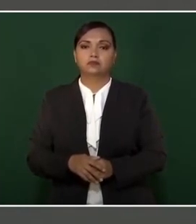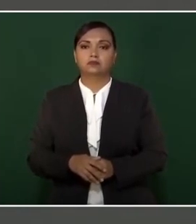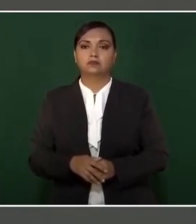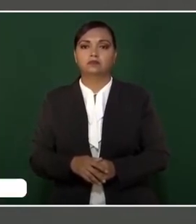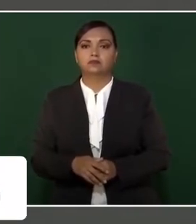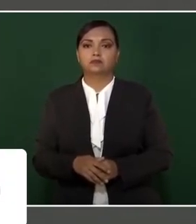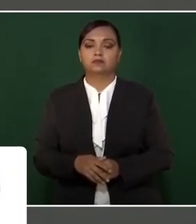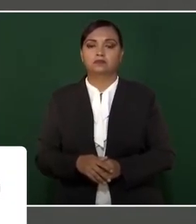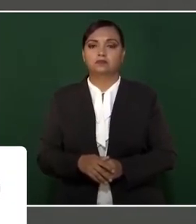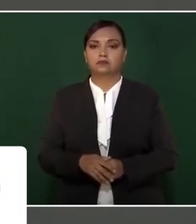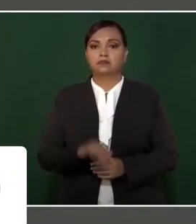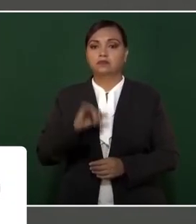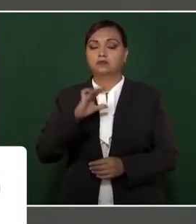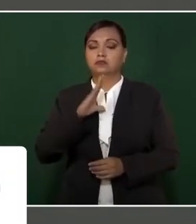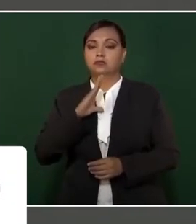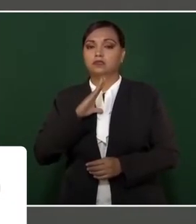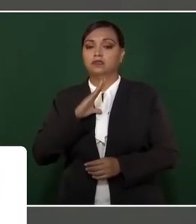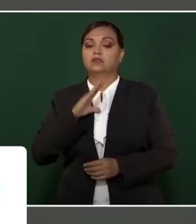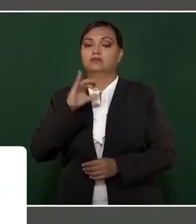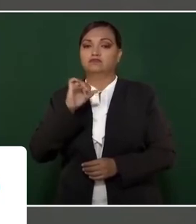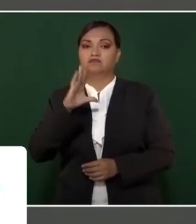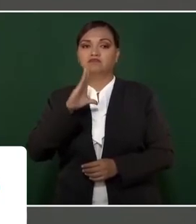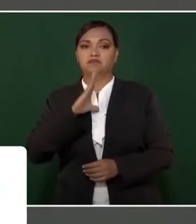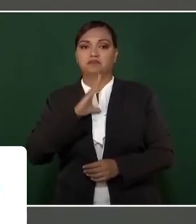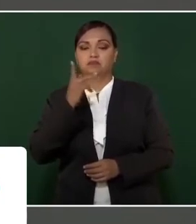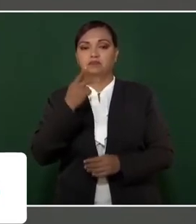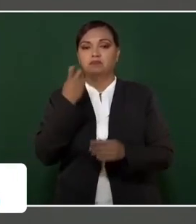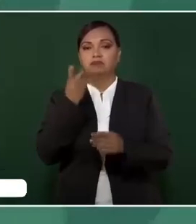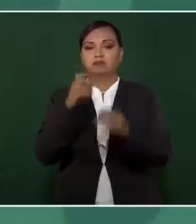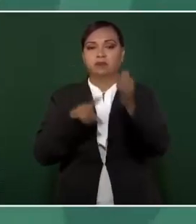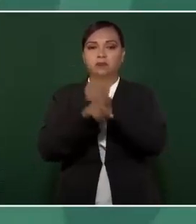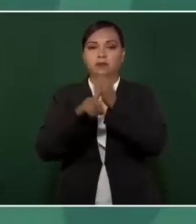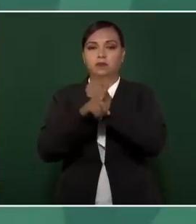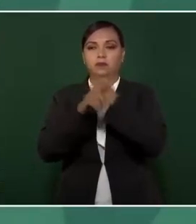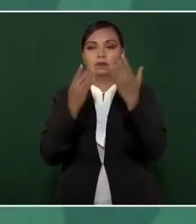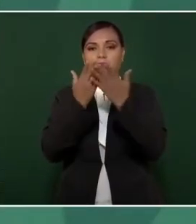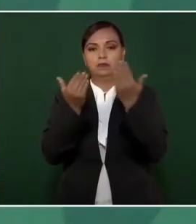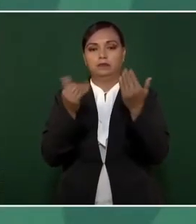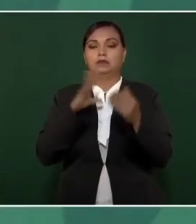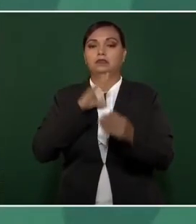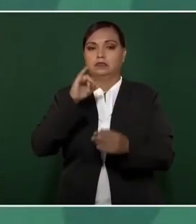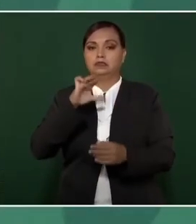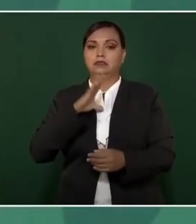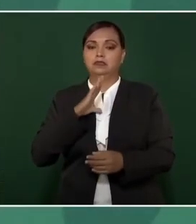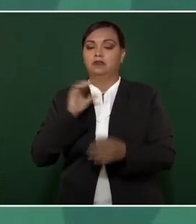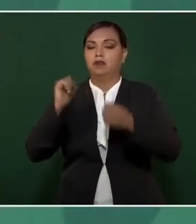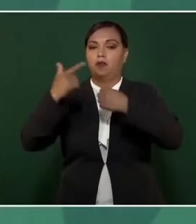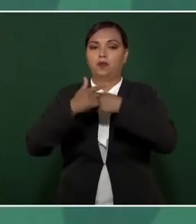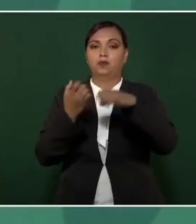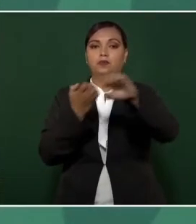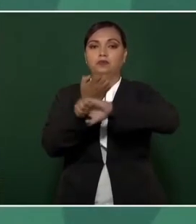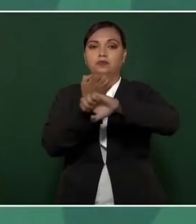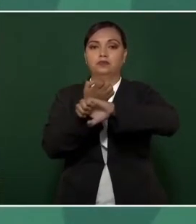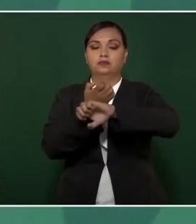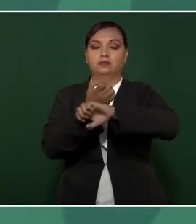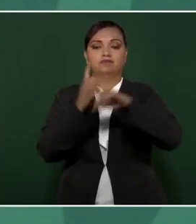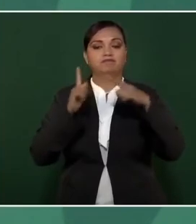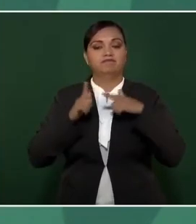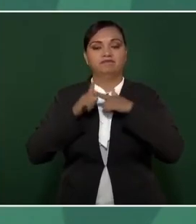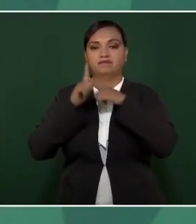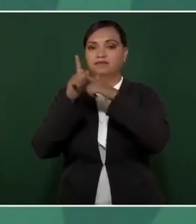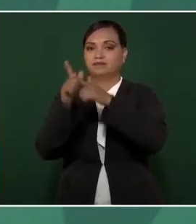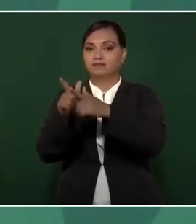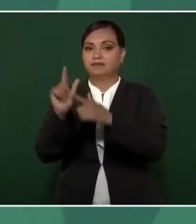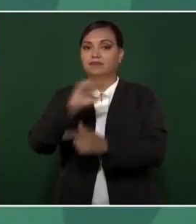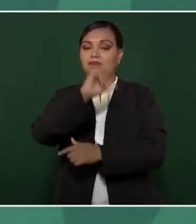Sí hay estos problemas todavía en algunos estados. Luego,